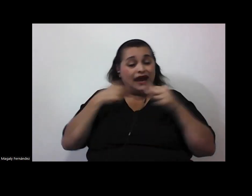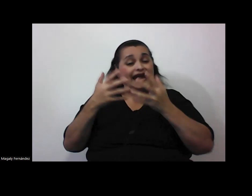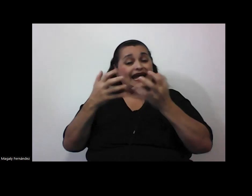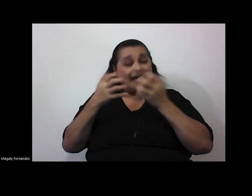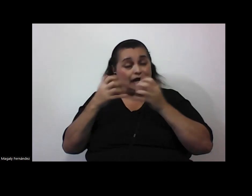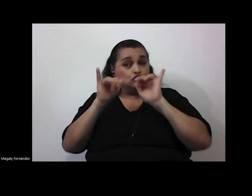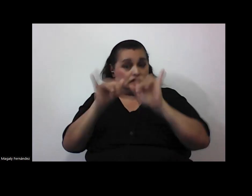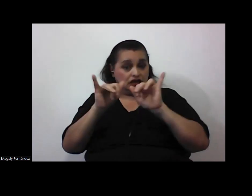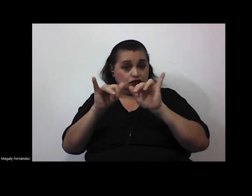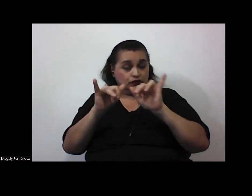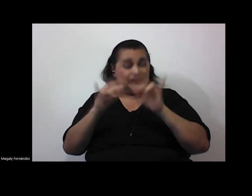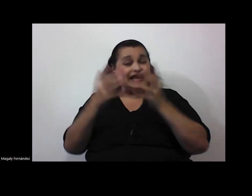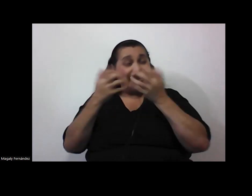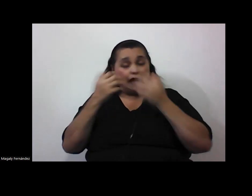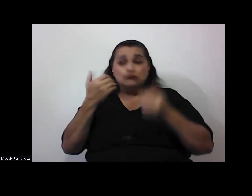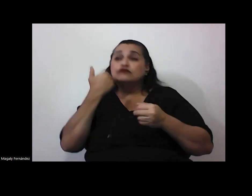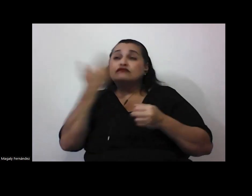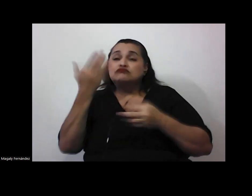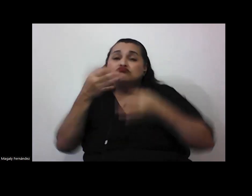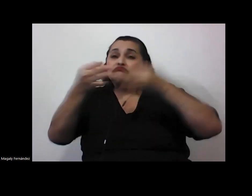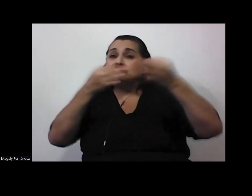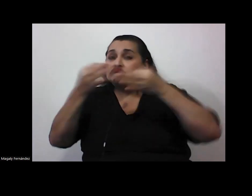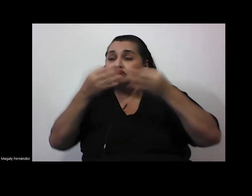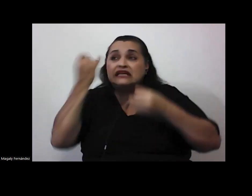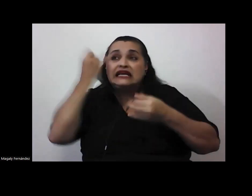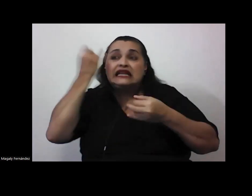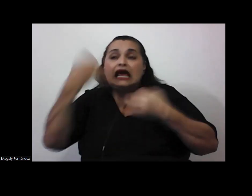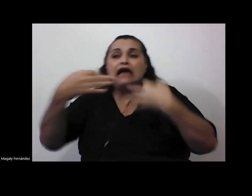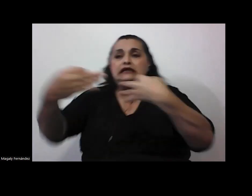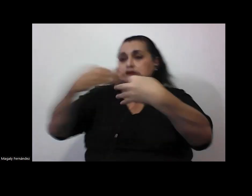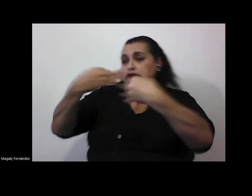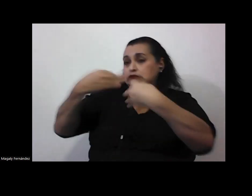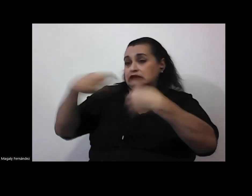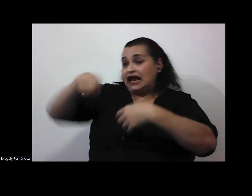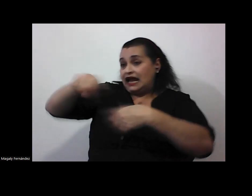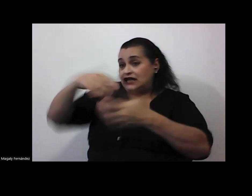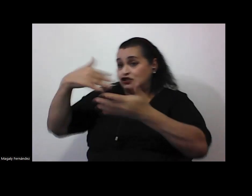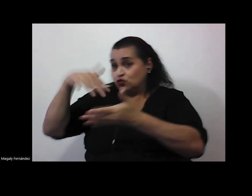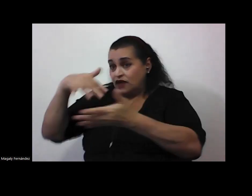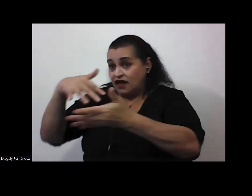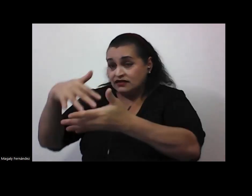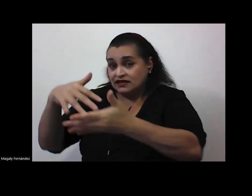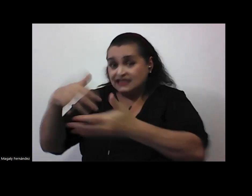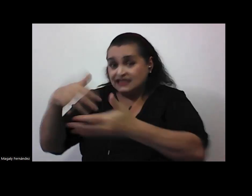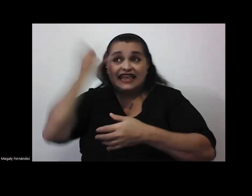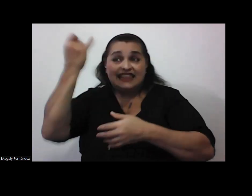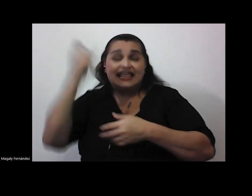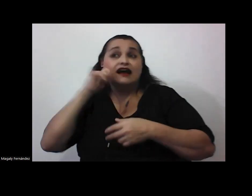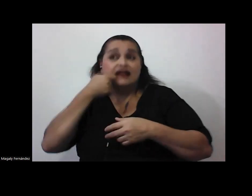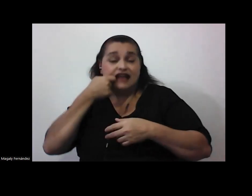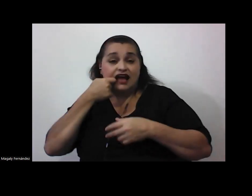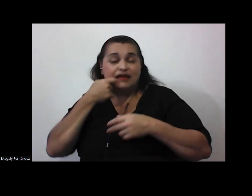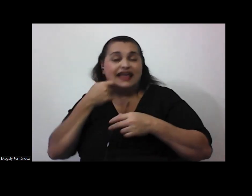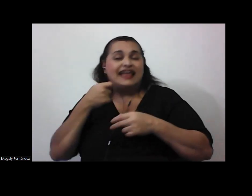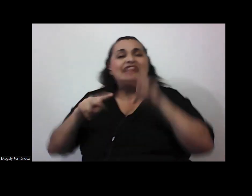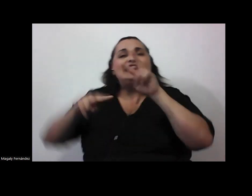si lo que queremos es facilitar la explicitación de las ideas de los y las estudiantes una idea clave es diversificar